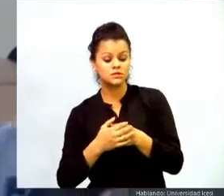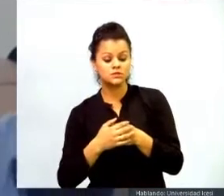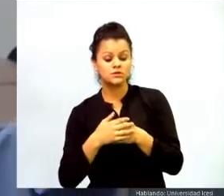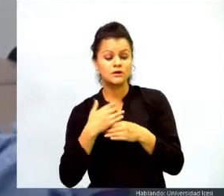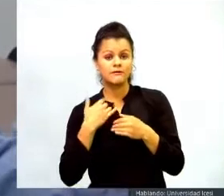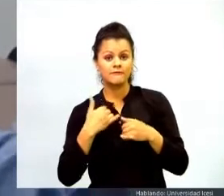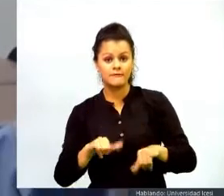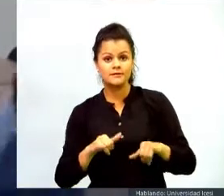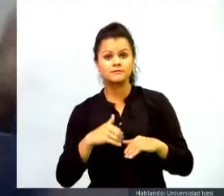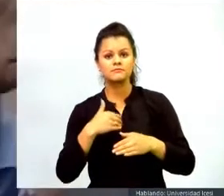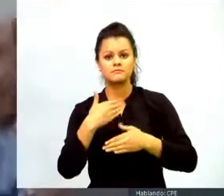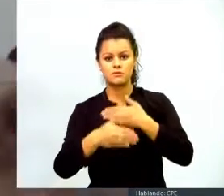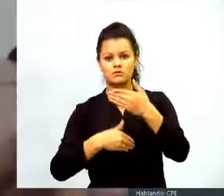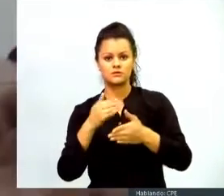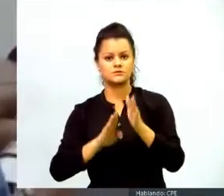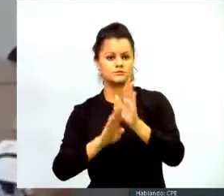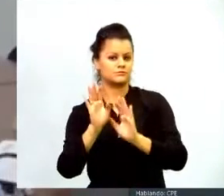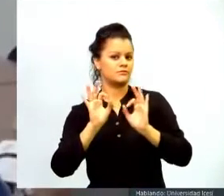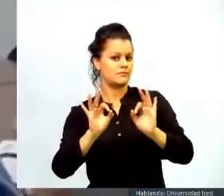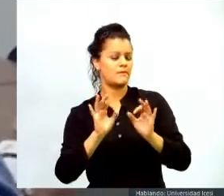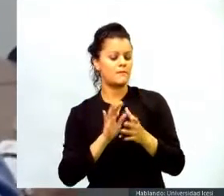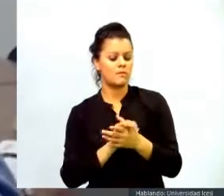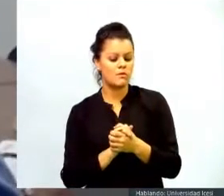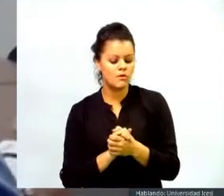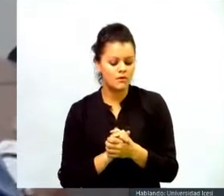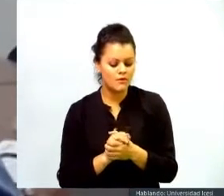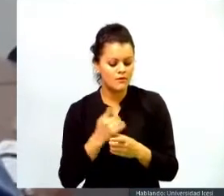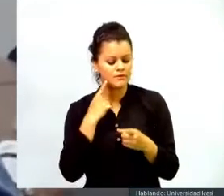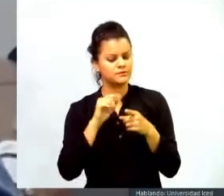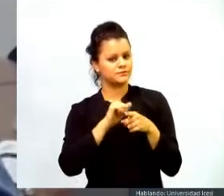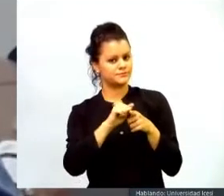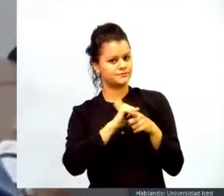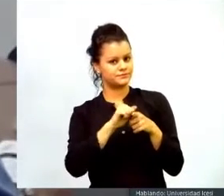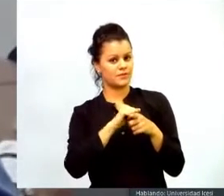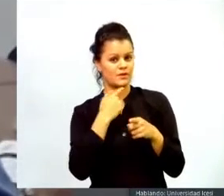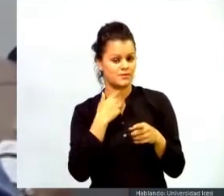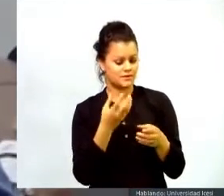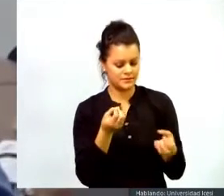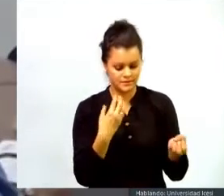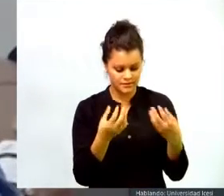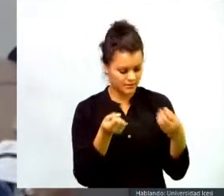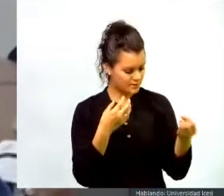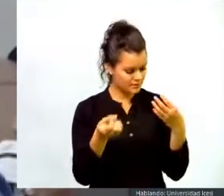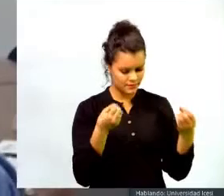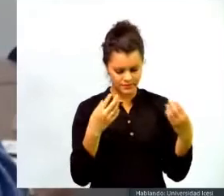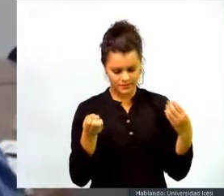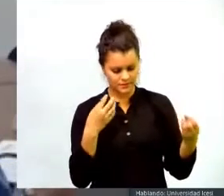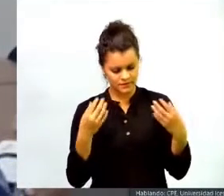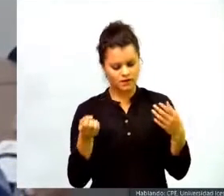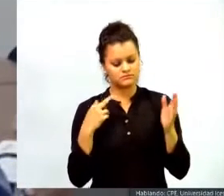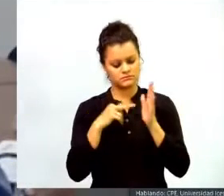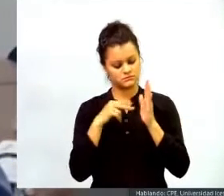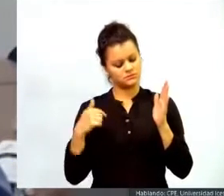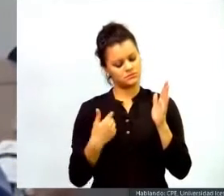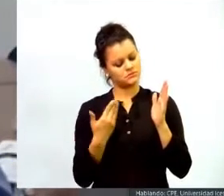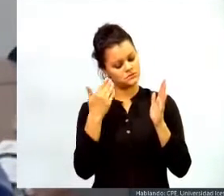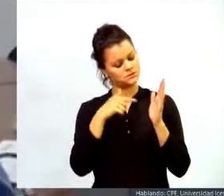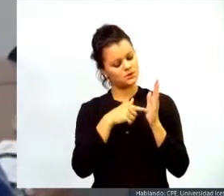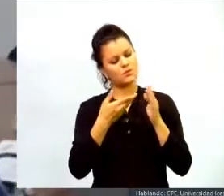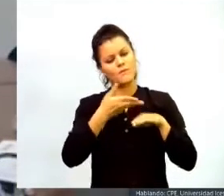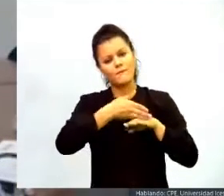la innovación de la preparación usan las que comunes completos medios en vez de 7.000